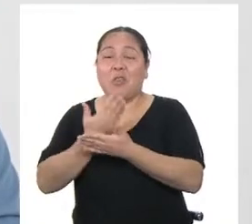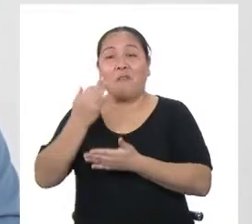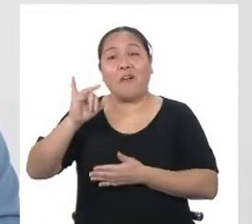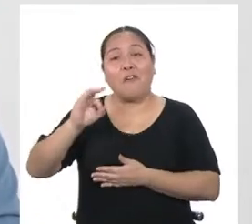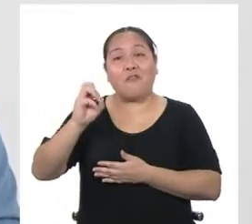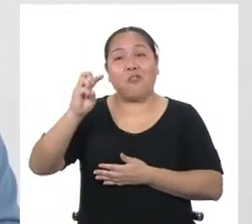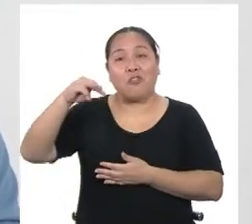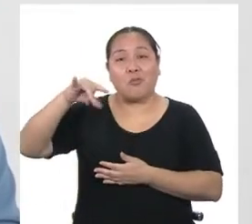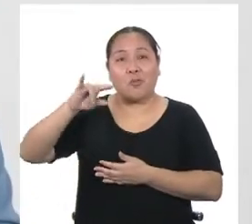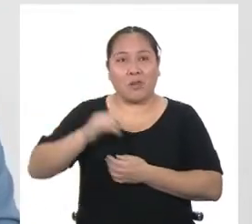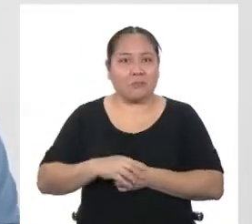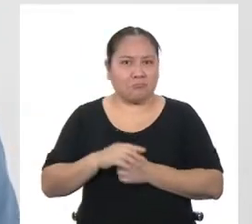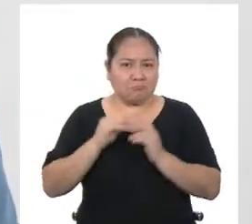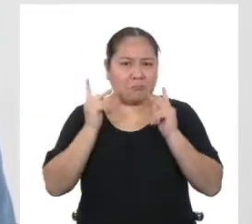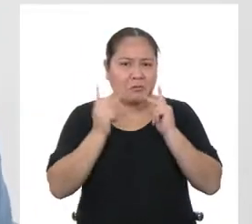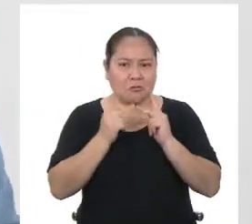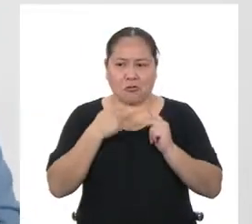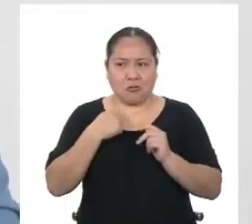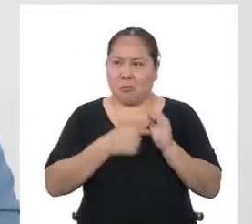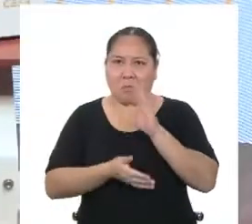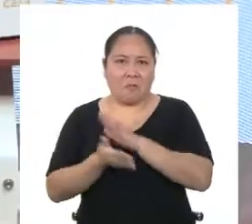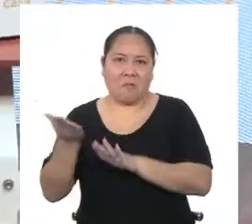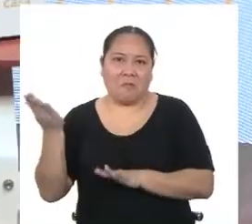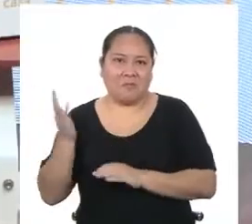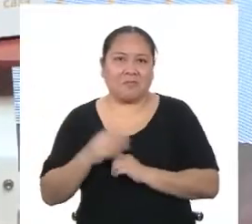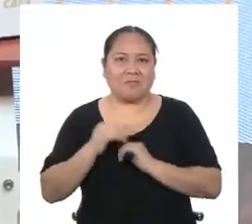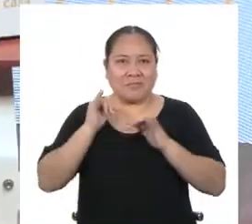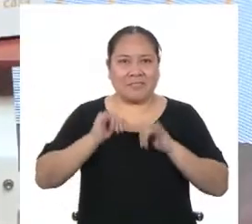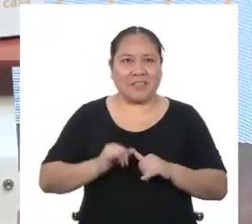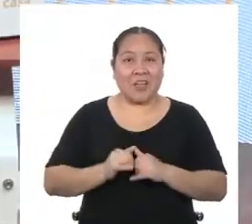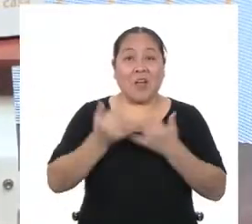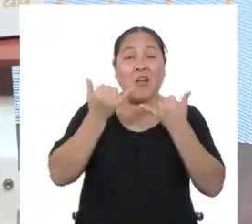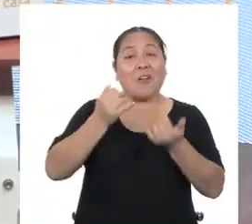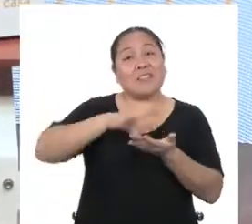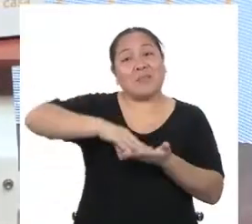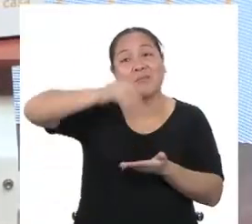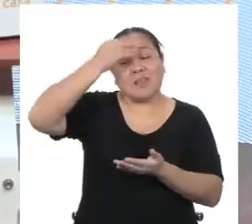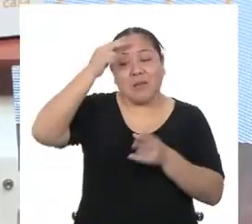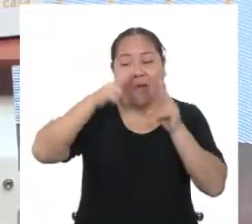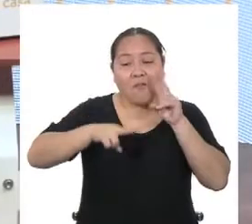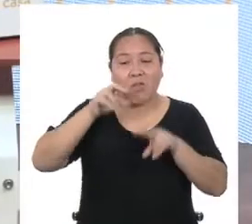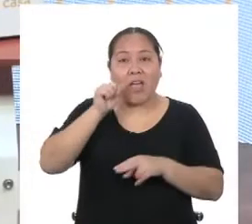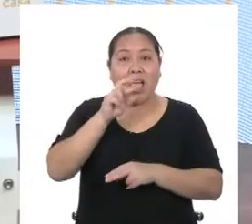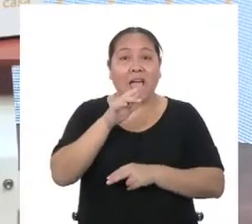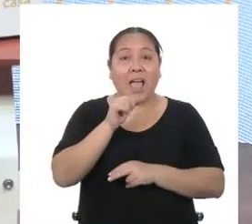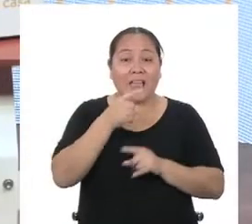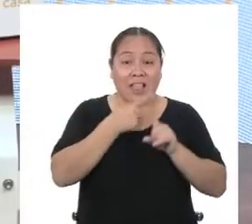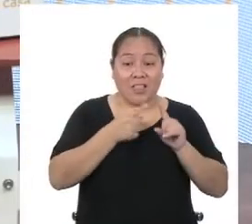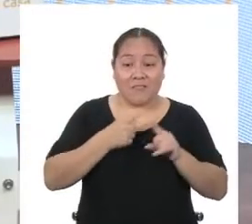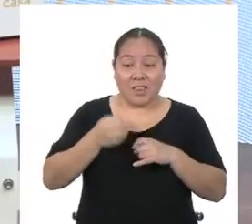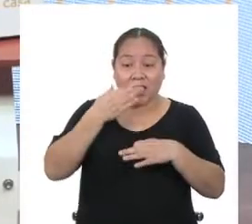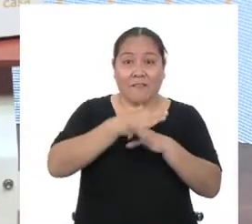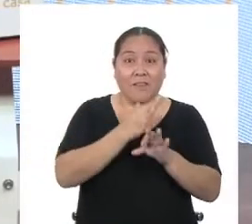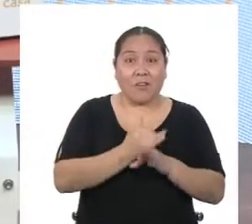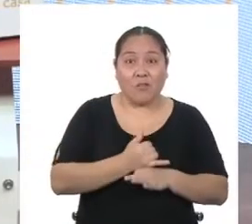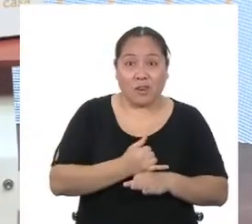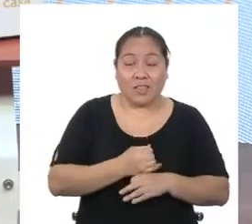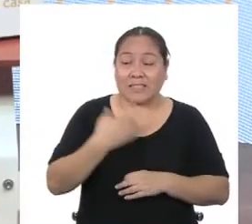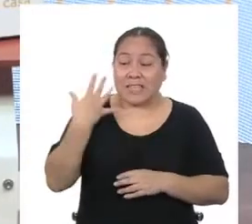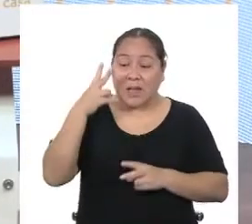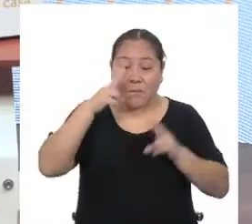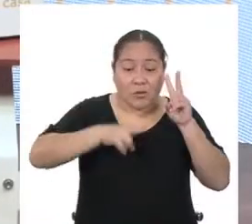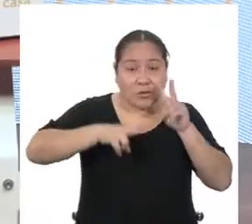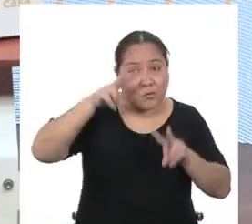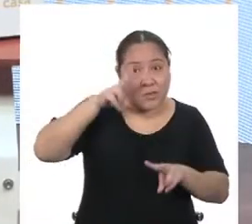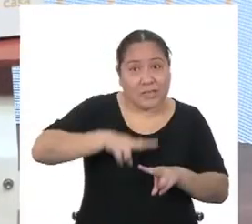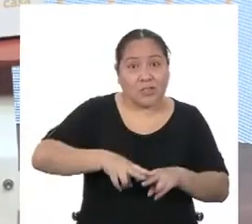Perfecto, yo no me voy a ningún lado. Hoy estamos aprendiendo a calcular el área de distintas figuras geométricas. Y hemos podido